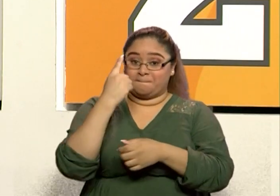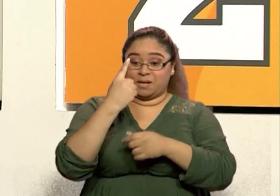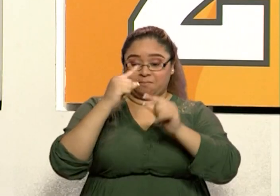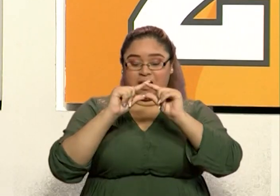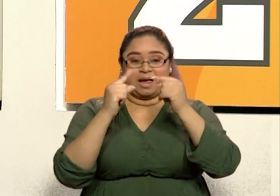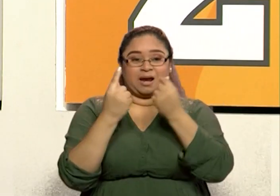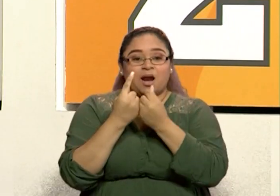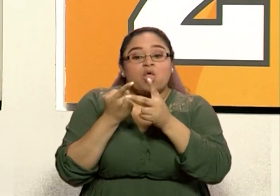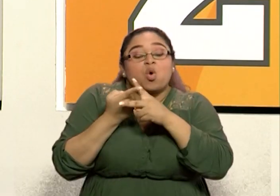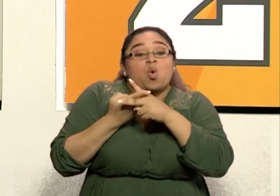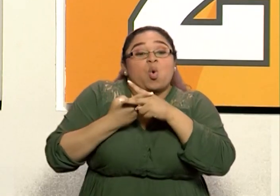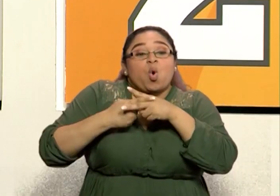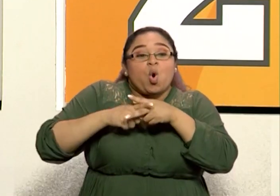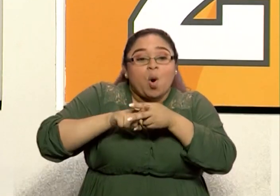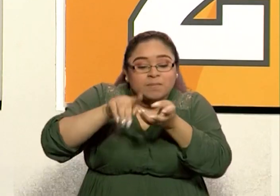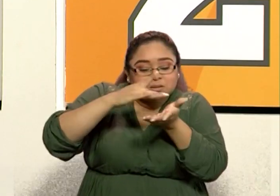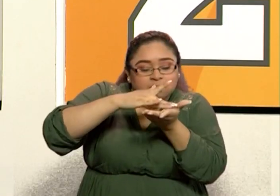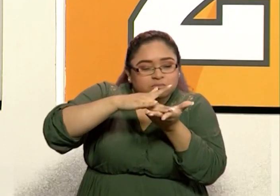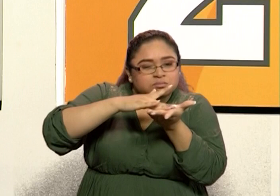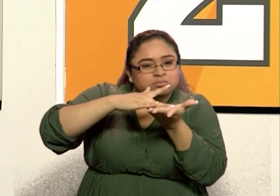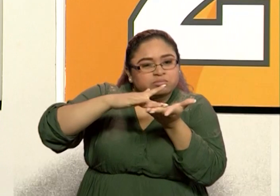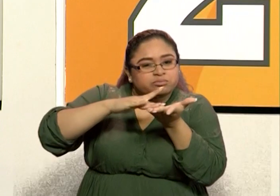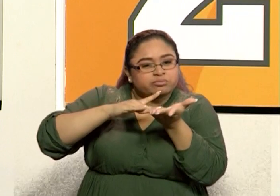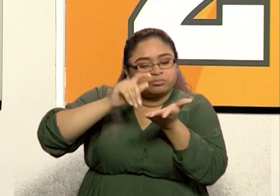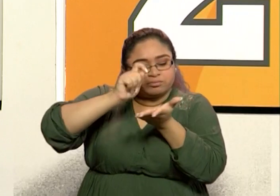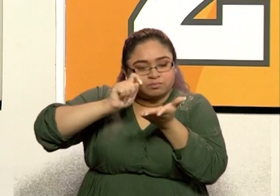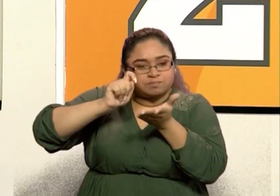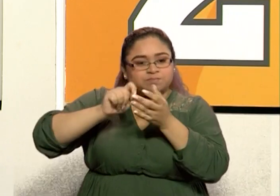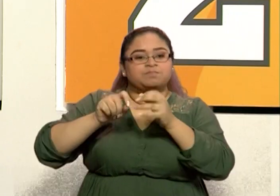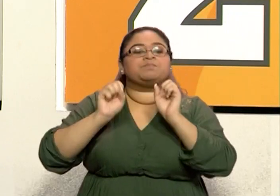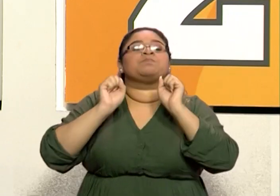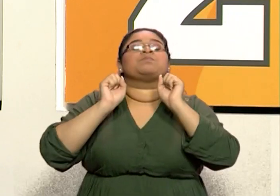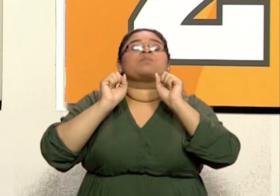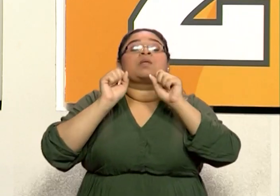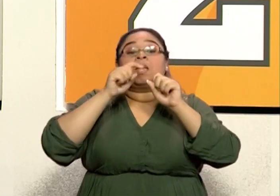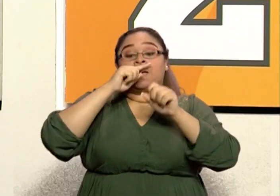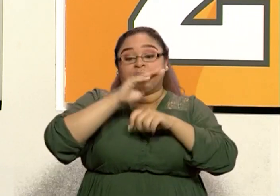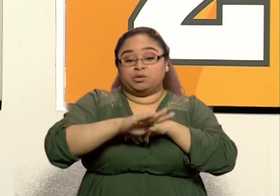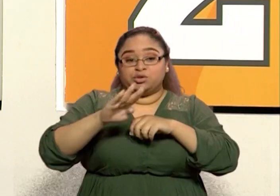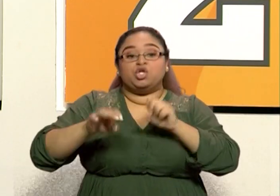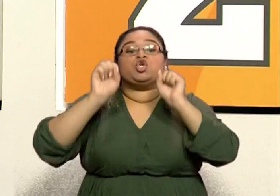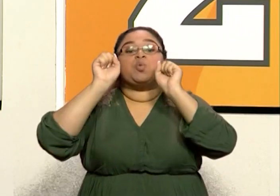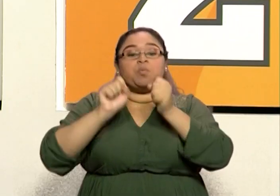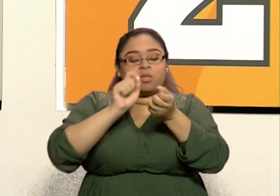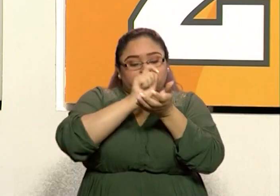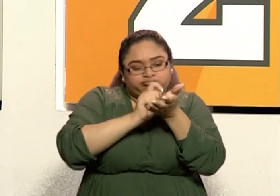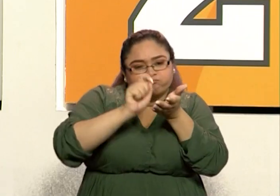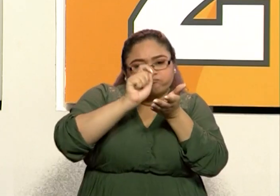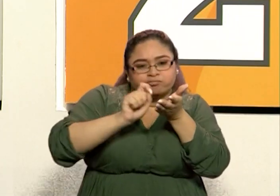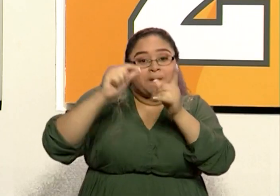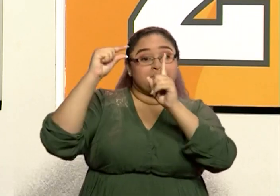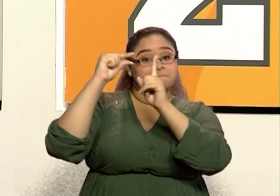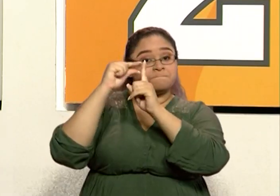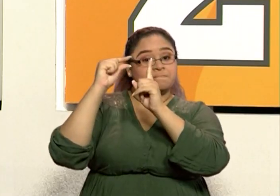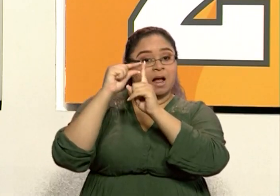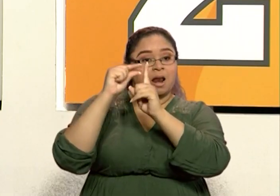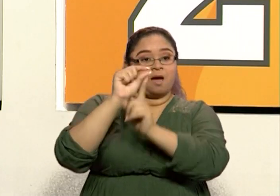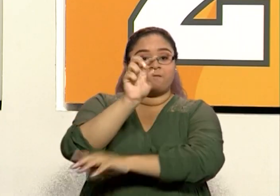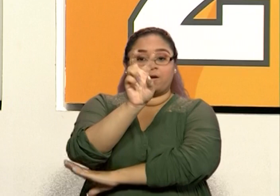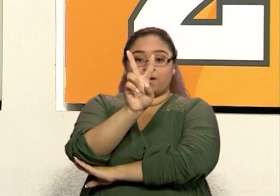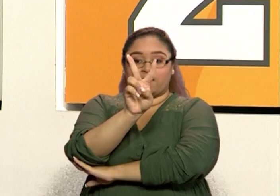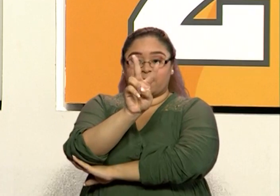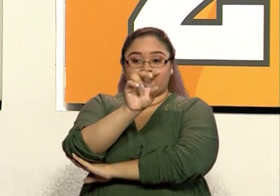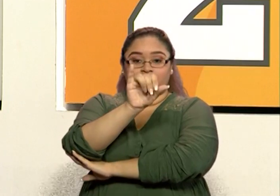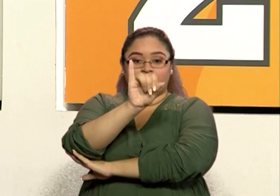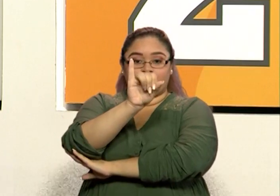el proceso de lectoescritura, podemos hacer que el niño pueda escribir la palabra viento y pueda ir relacionando